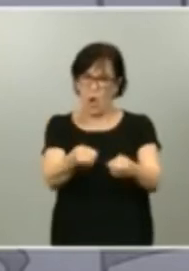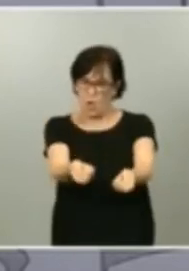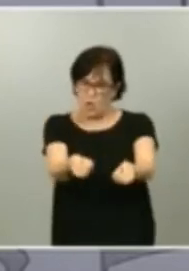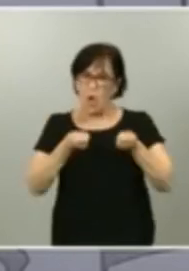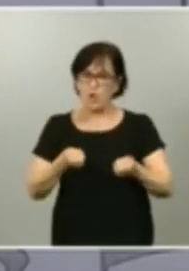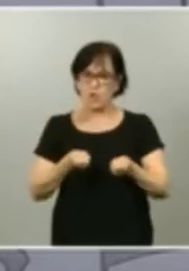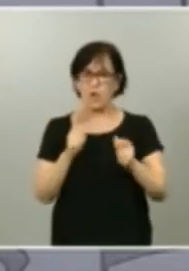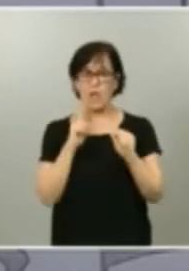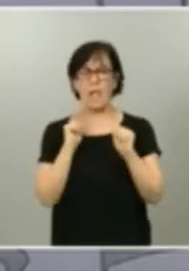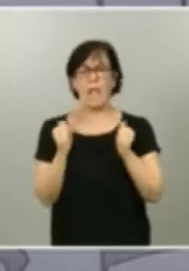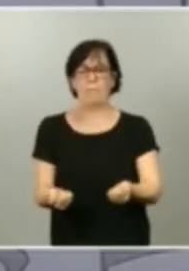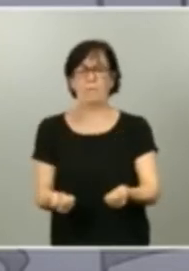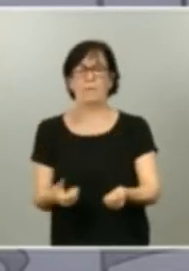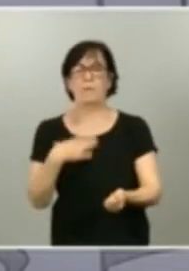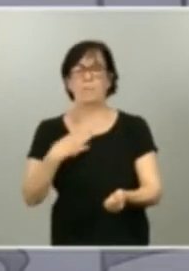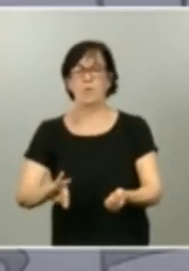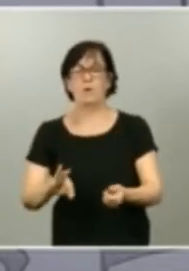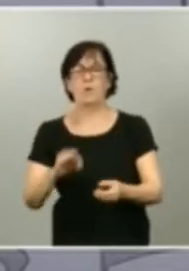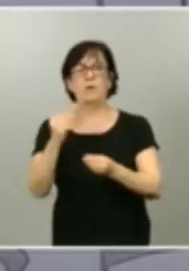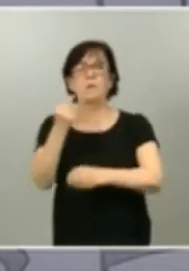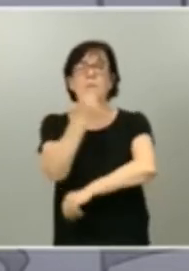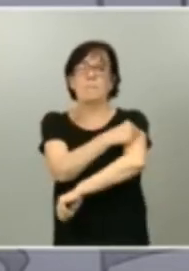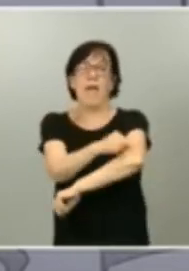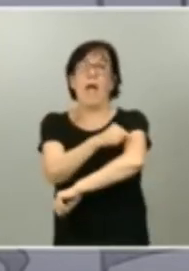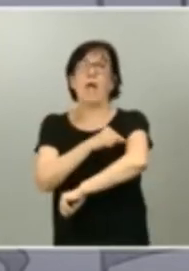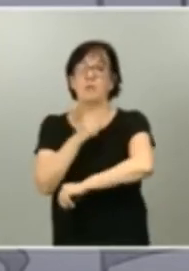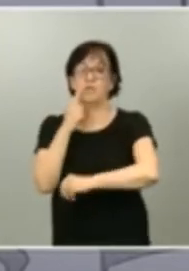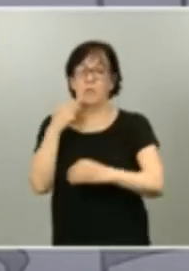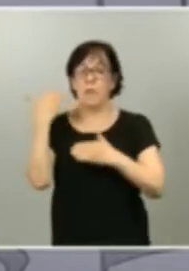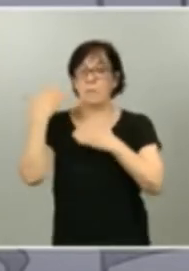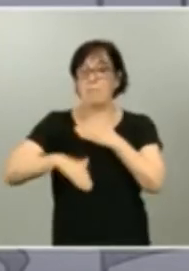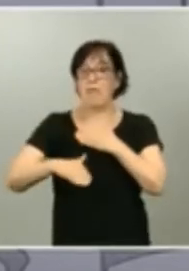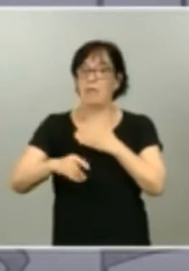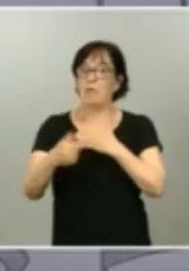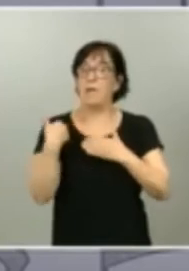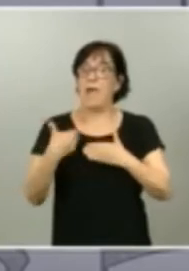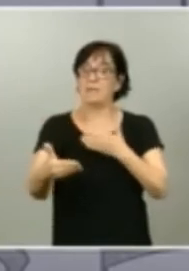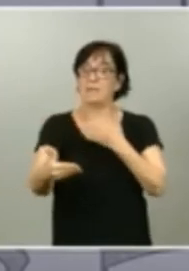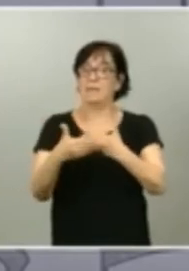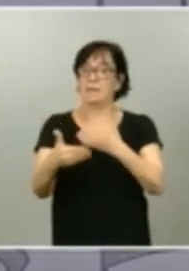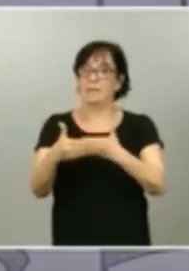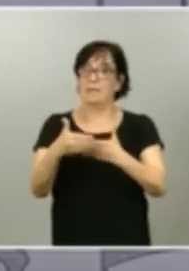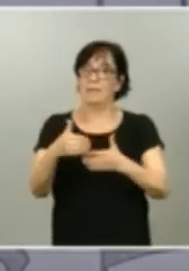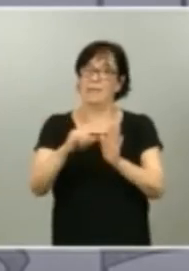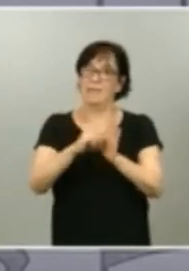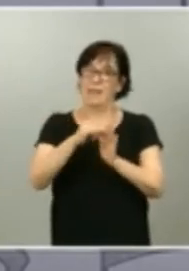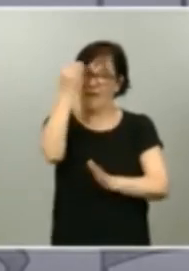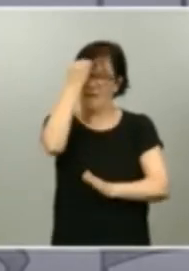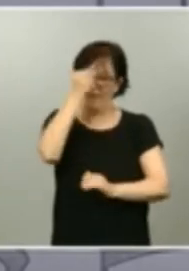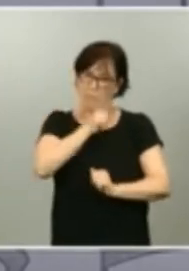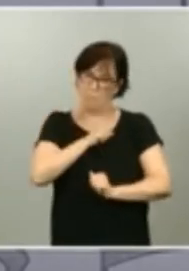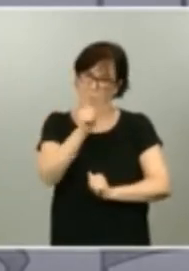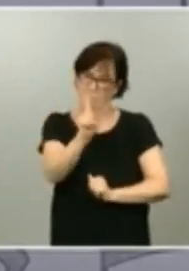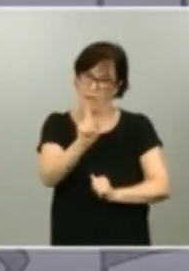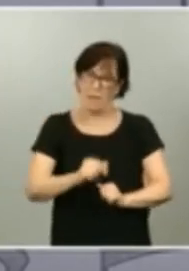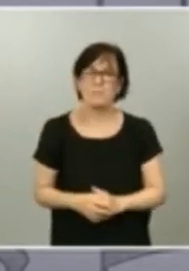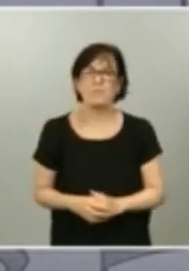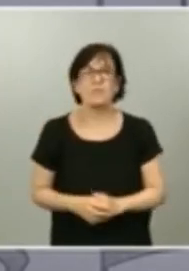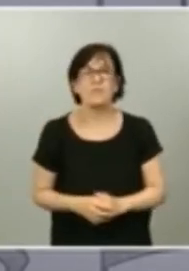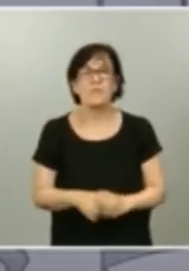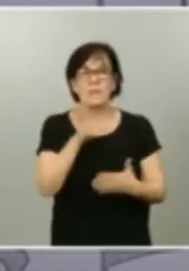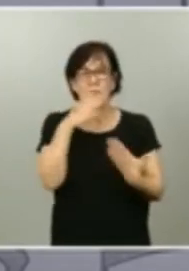posible contar con una vacuna en un plazo más breve de lo esperado en estos momentos hay además más de 200